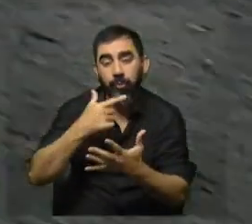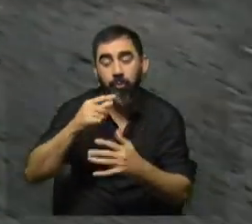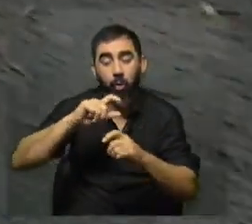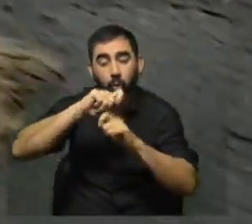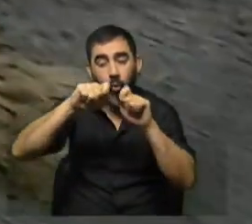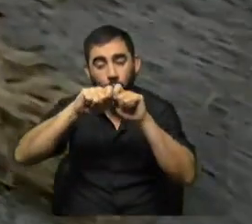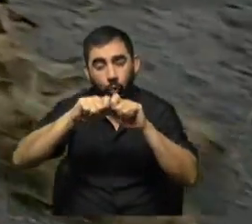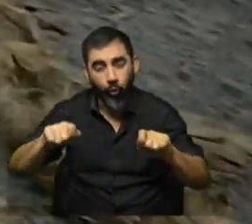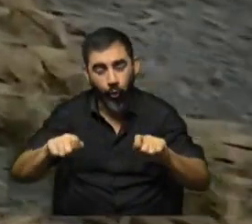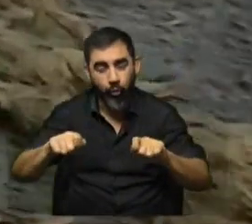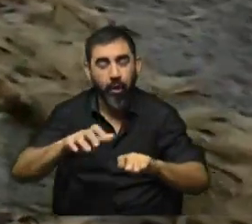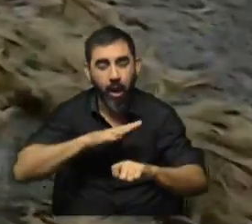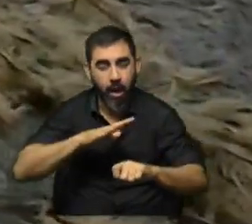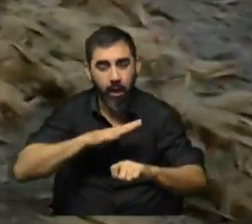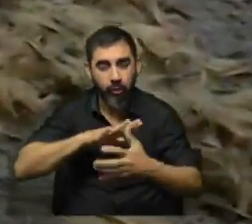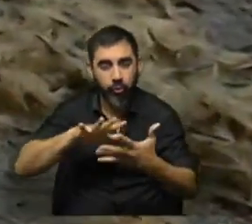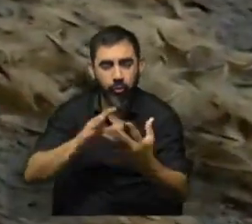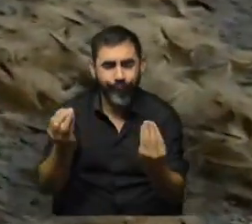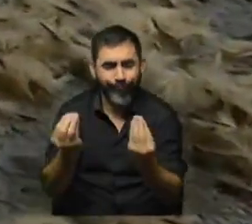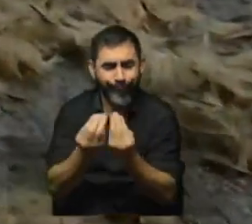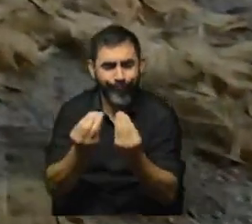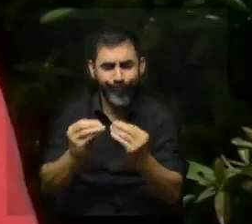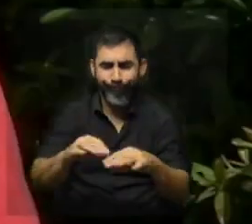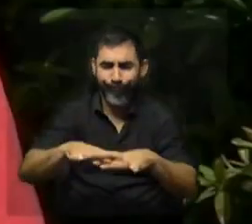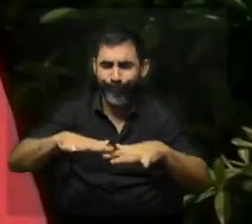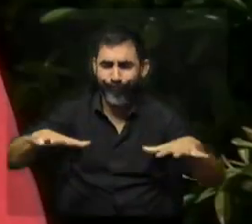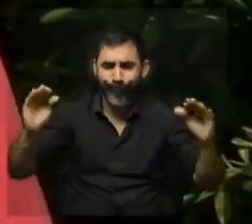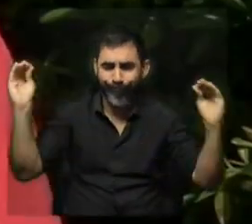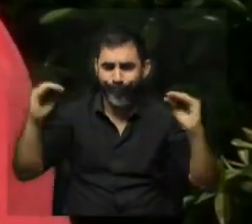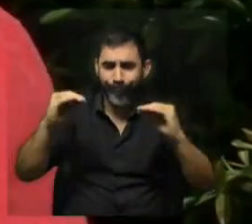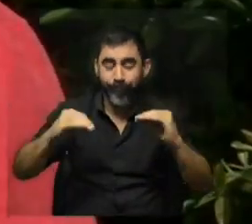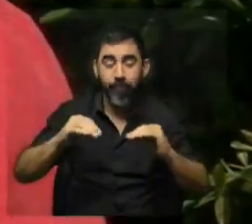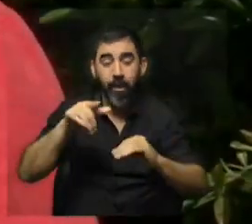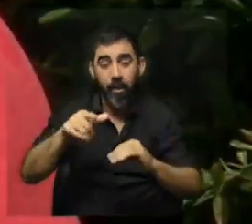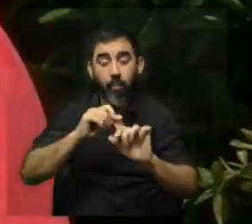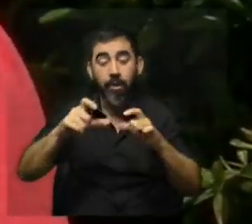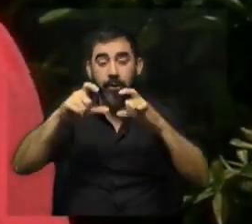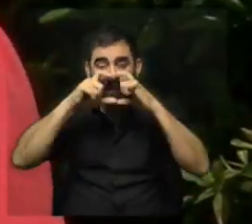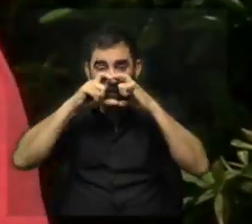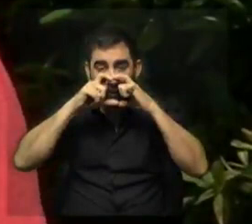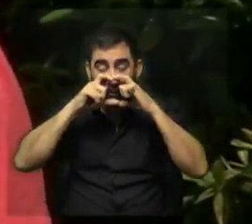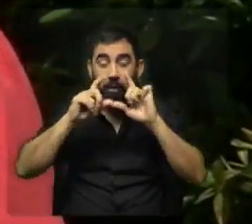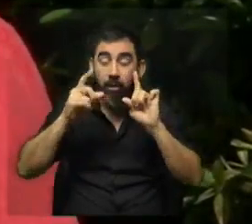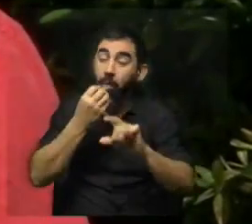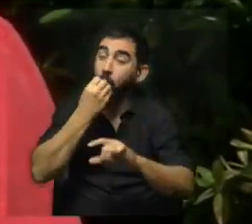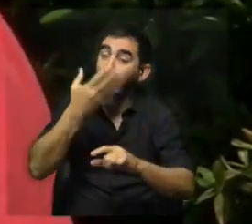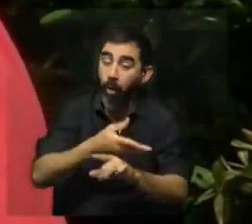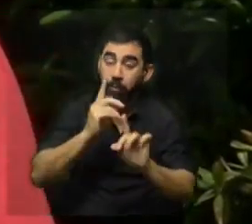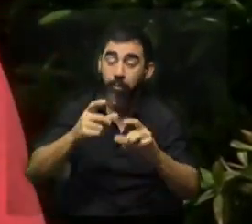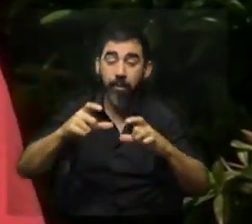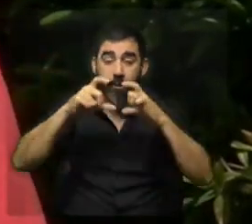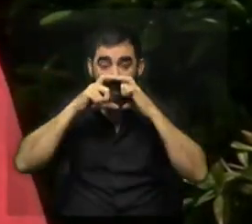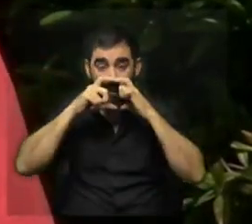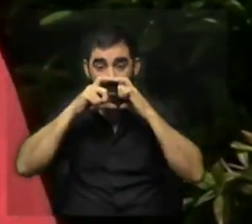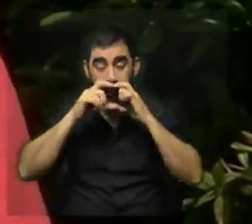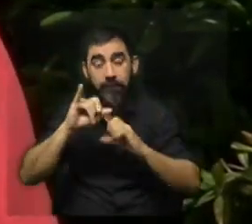cordón, hay zonas realmente que están muy cargadas de plátanos y ahí a veces hasta el tapabocas realmente es bastante conveniente, sobre todo